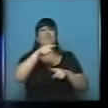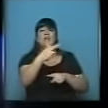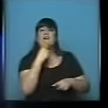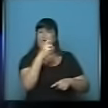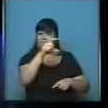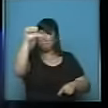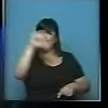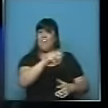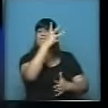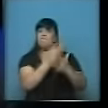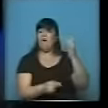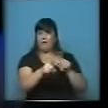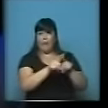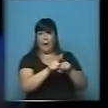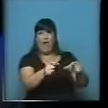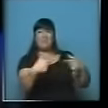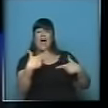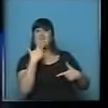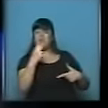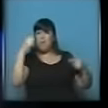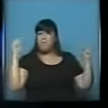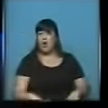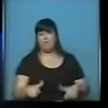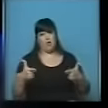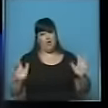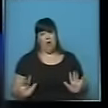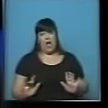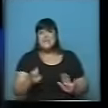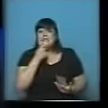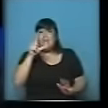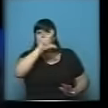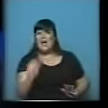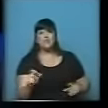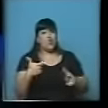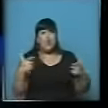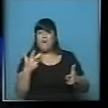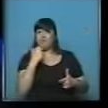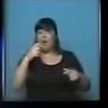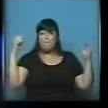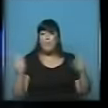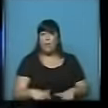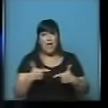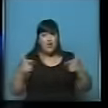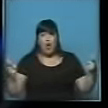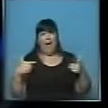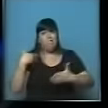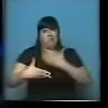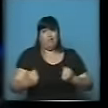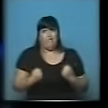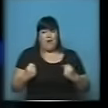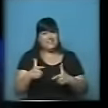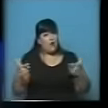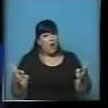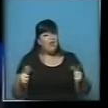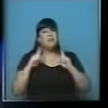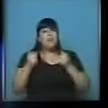ustedes, que nos dejó sin energía propia. Y un país que no tiene energía propia, no tiene la fortaleza para poder crecer, además de los problemas